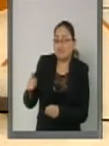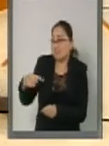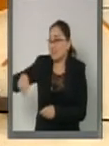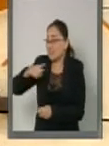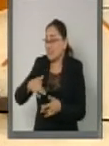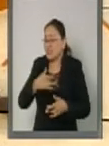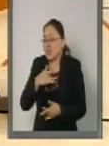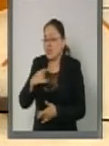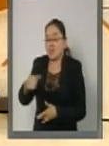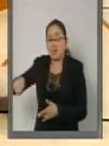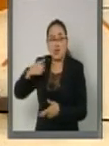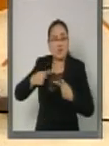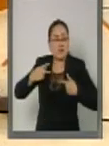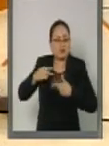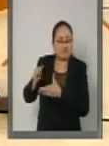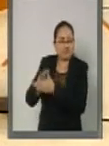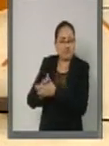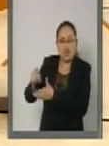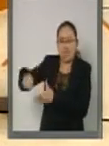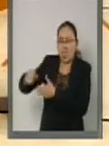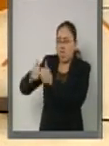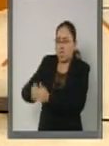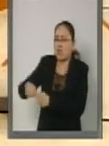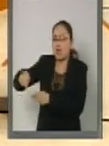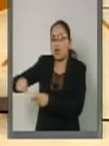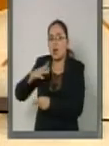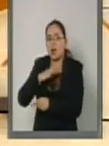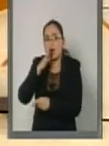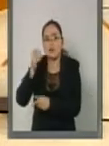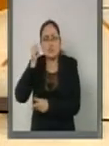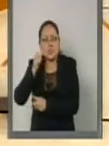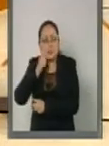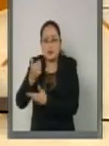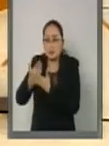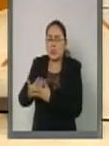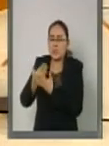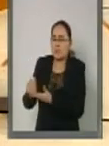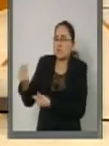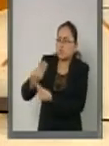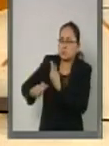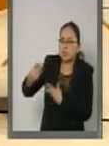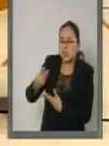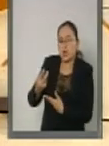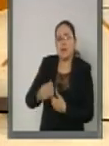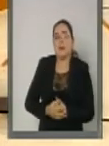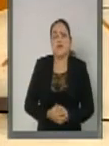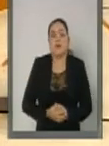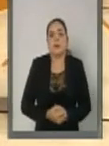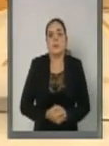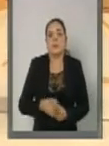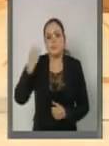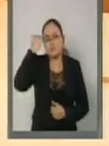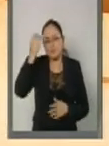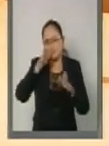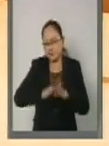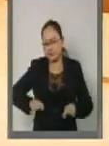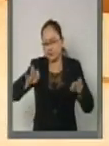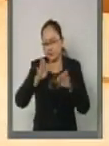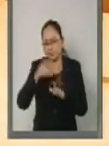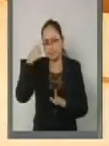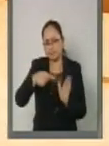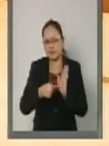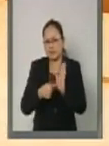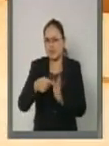más conformándose con permanecer ocultos y totalmente dependientes de otros actores. Un aspecto que influye en la